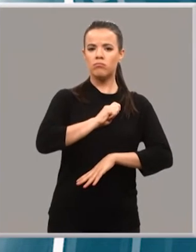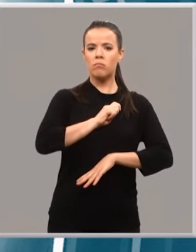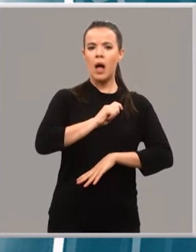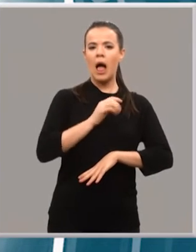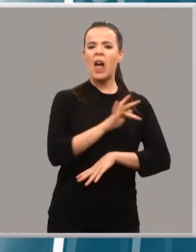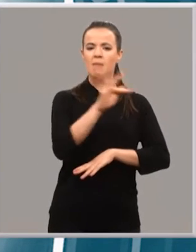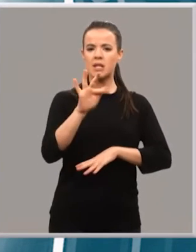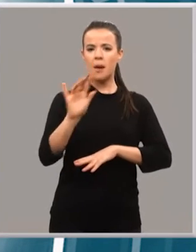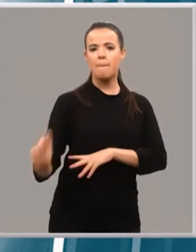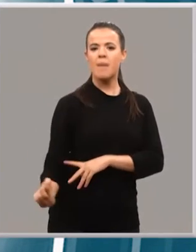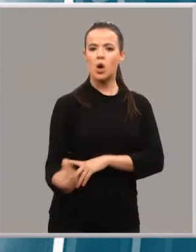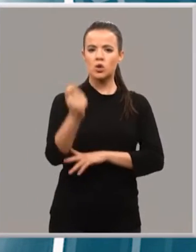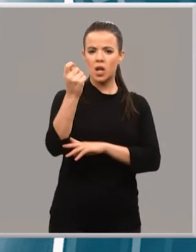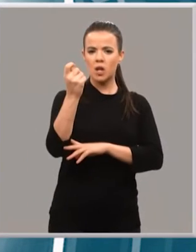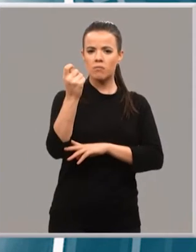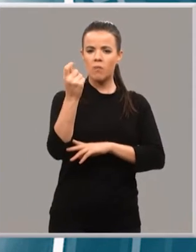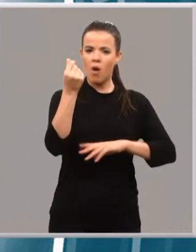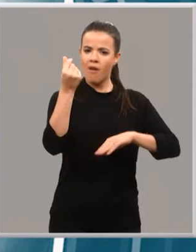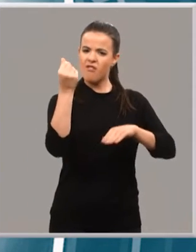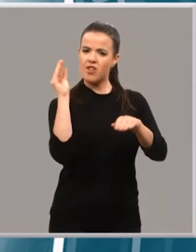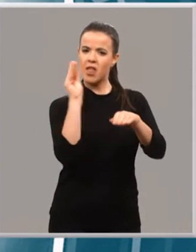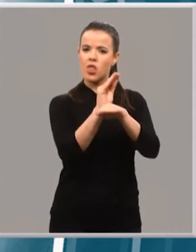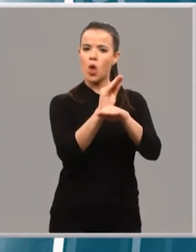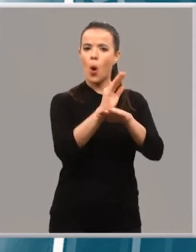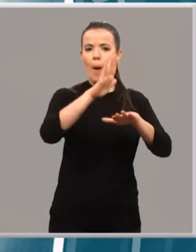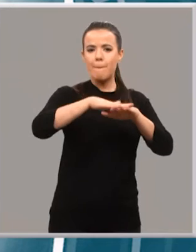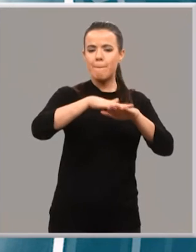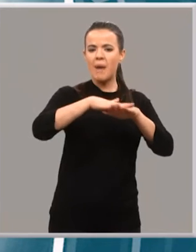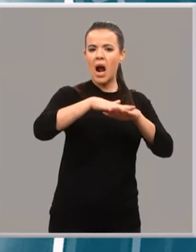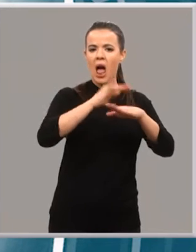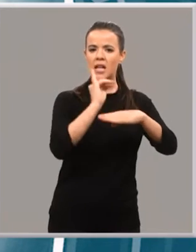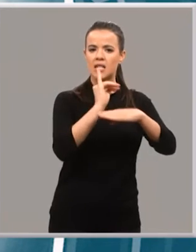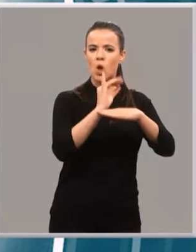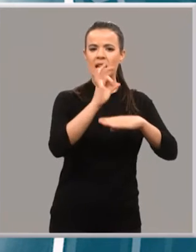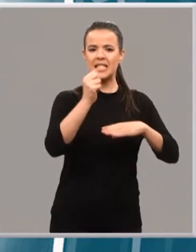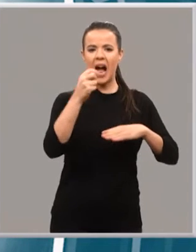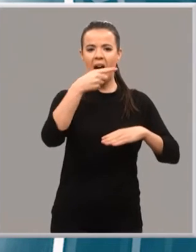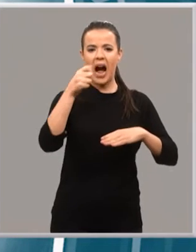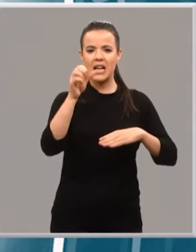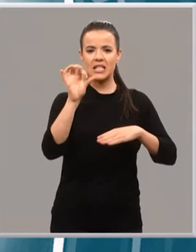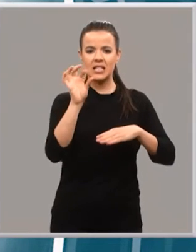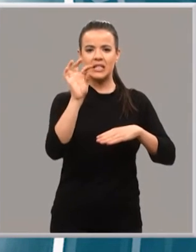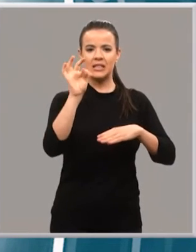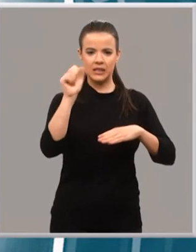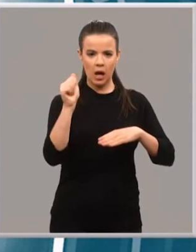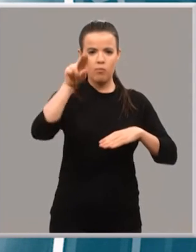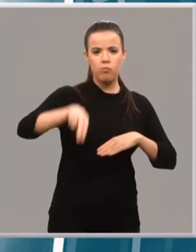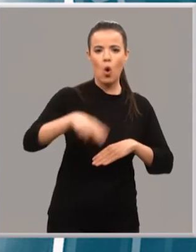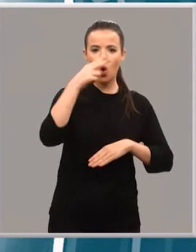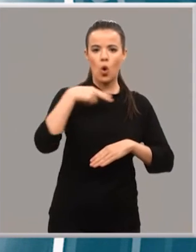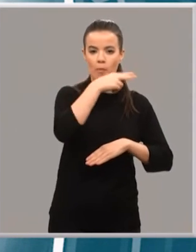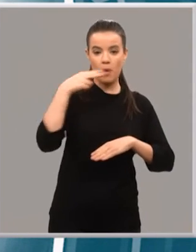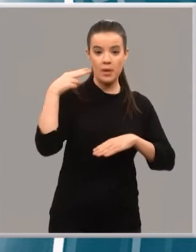efectivamente sea financiación para el Instituto Sagasta. Es el compromiso que ha asumido hoy en sede